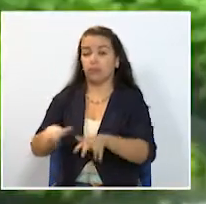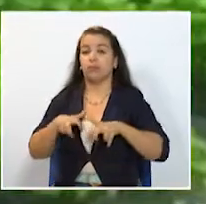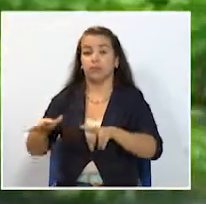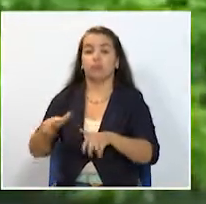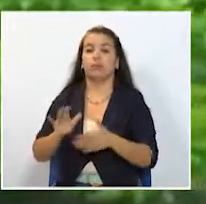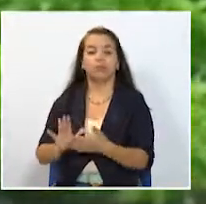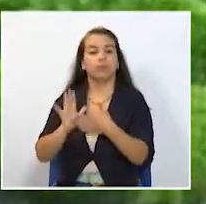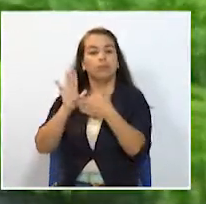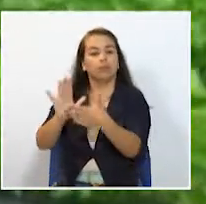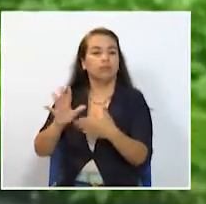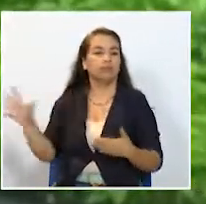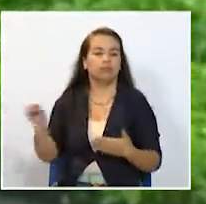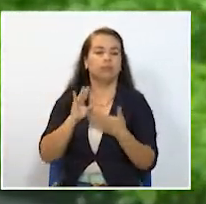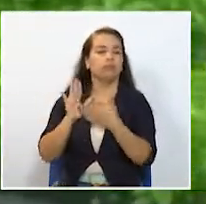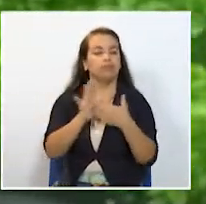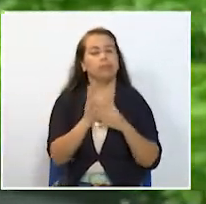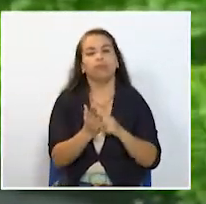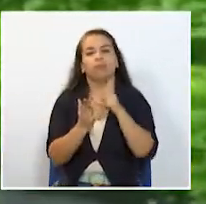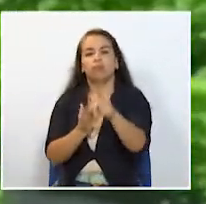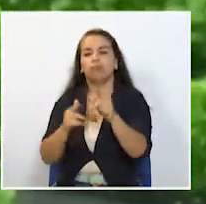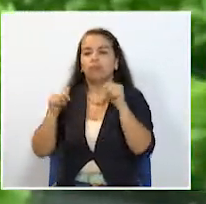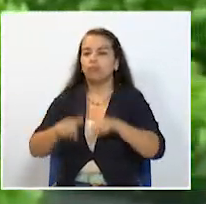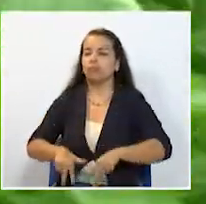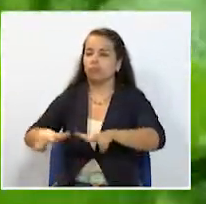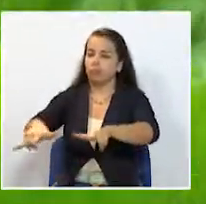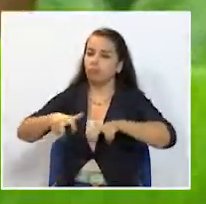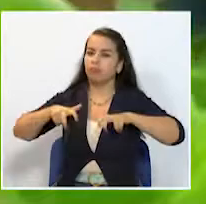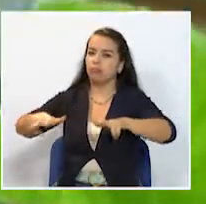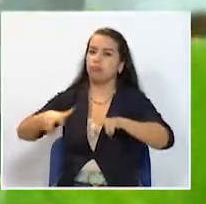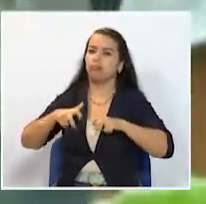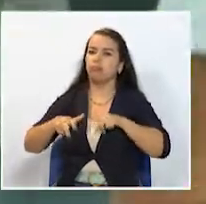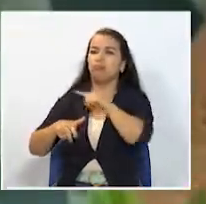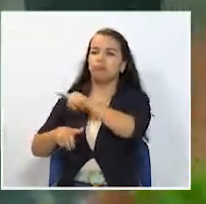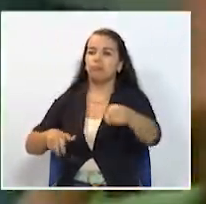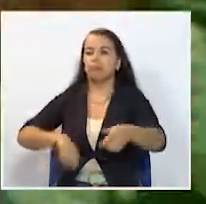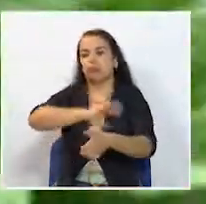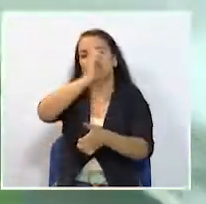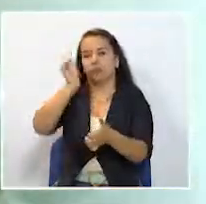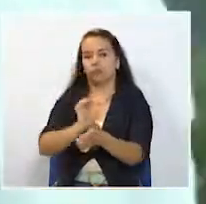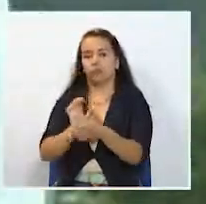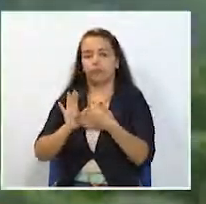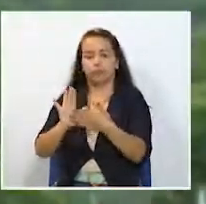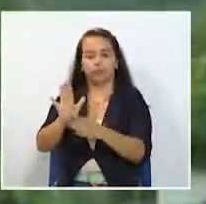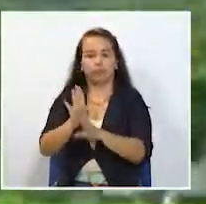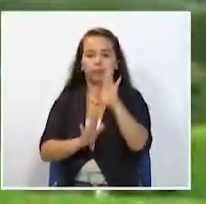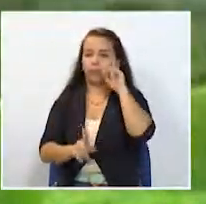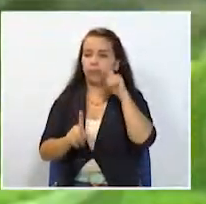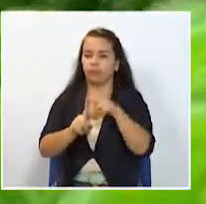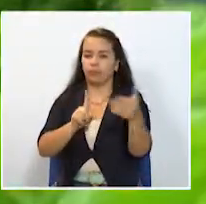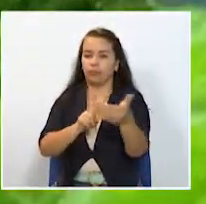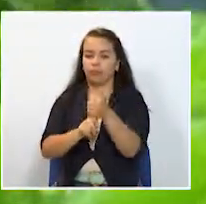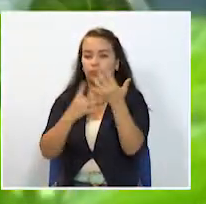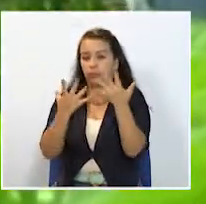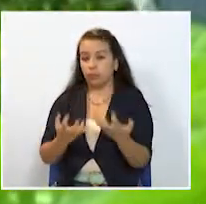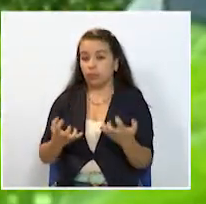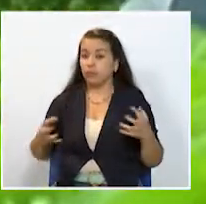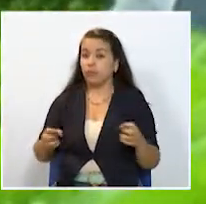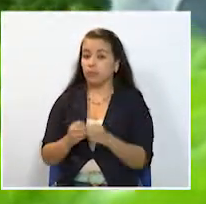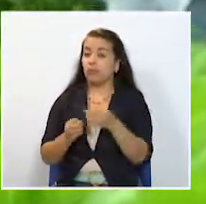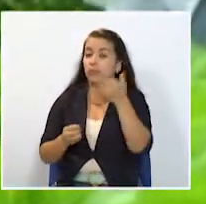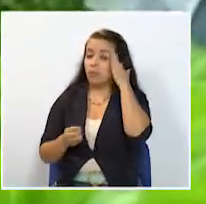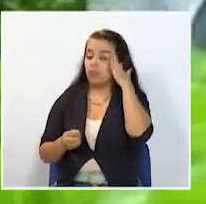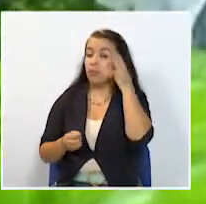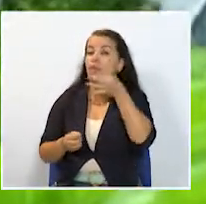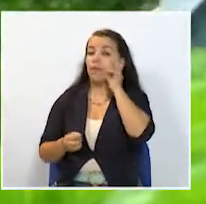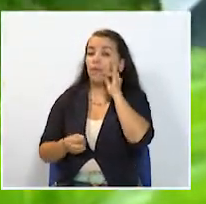presentó a los asistentes los proyectos que en materia agrícola tiene el eje cafetero por desarrollar teniendo en cuenta que además del café, el